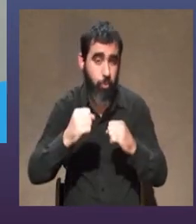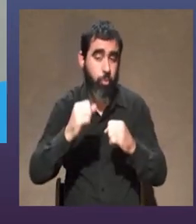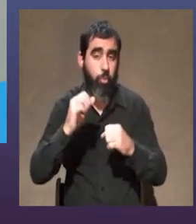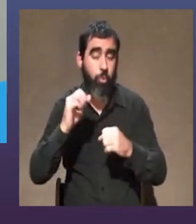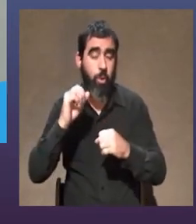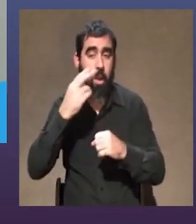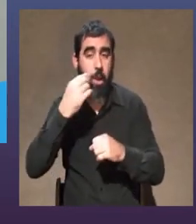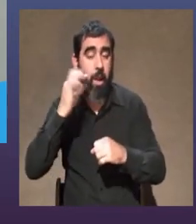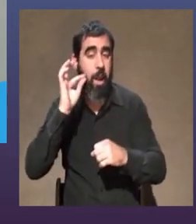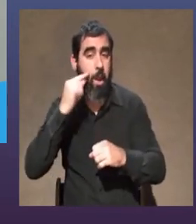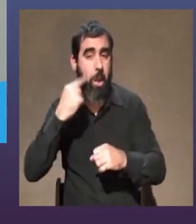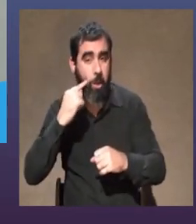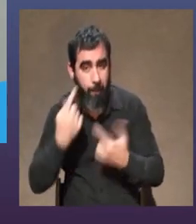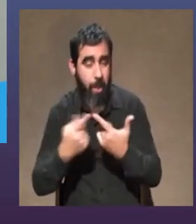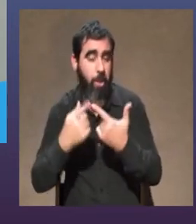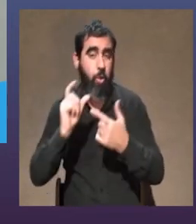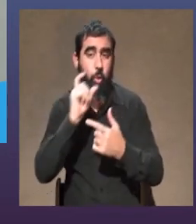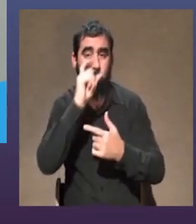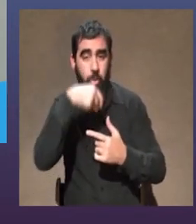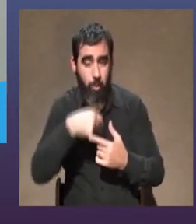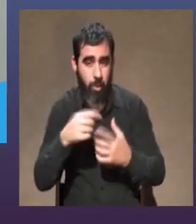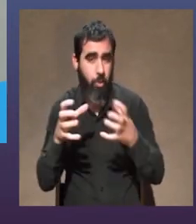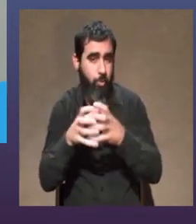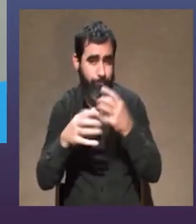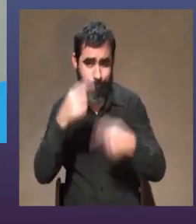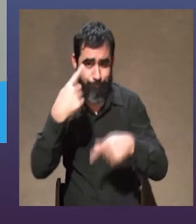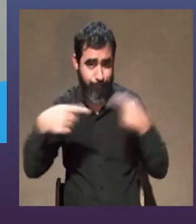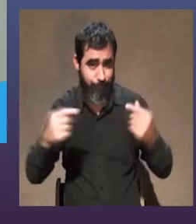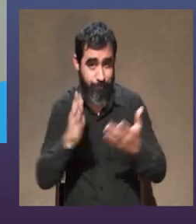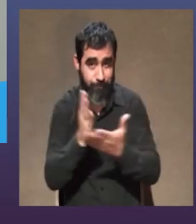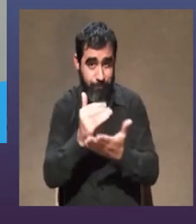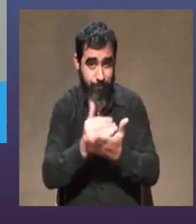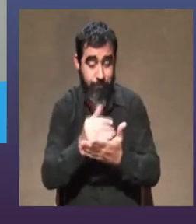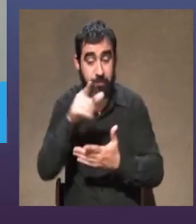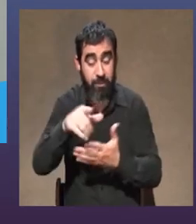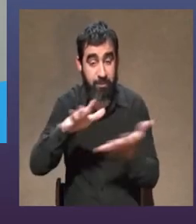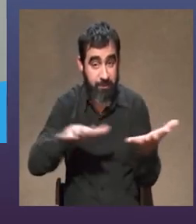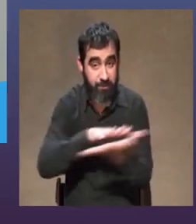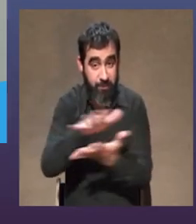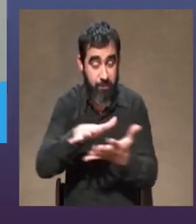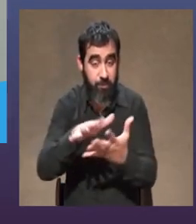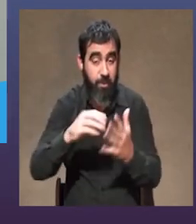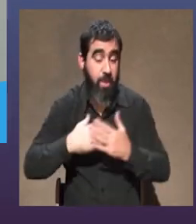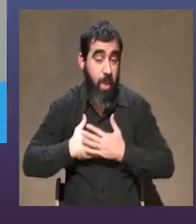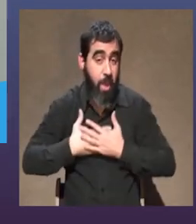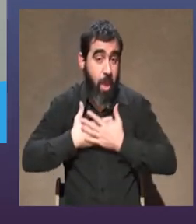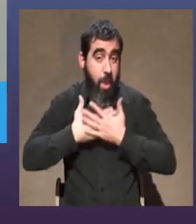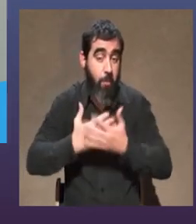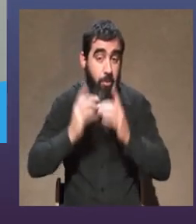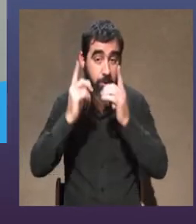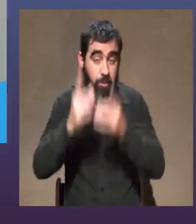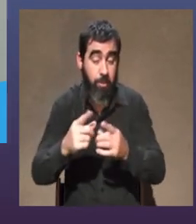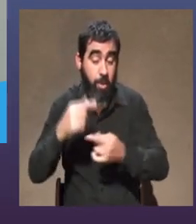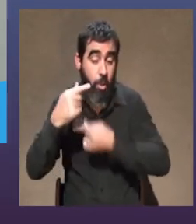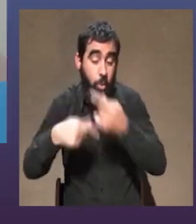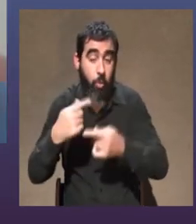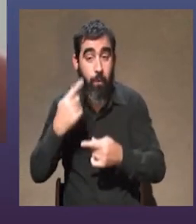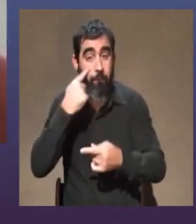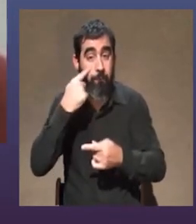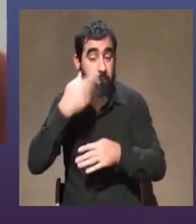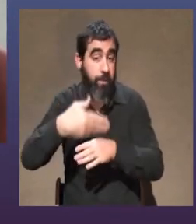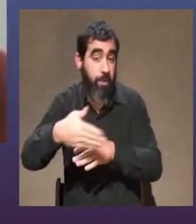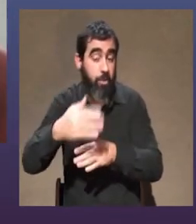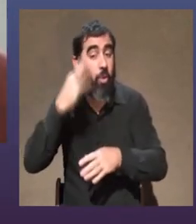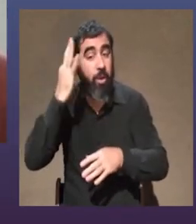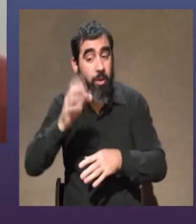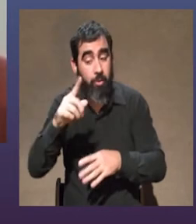Montevideo. Bueno, con esa barra, en ese territorio afectivo, seguir viviendo, ¿no? Eso